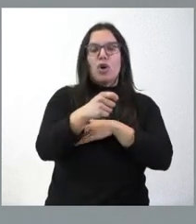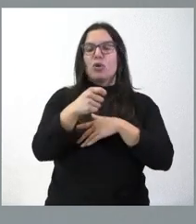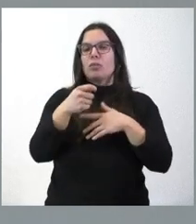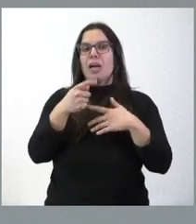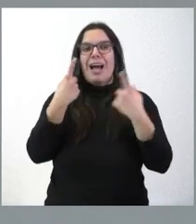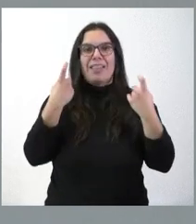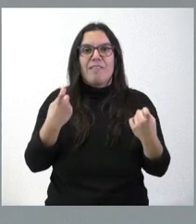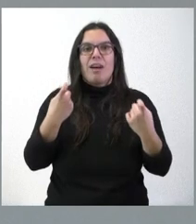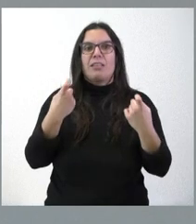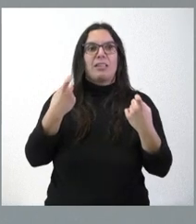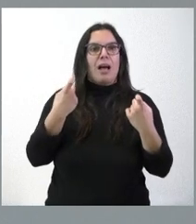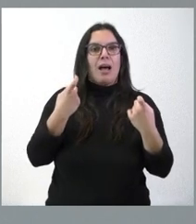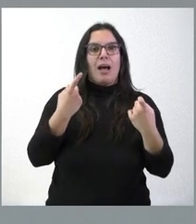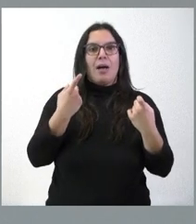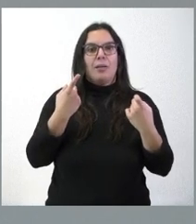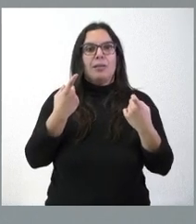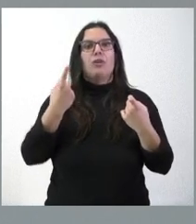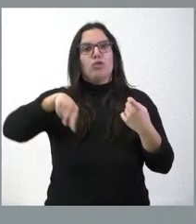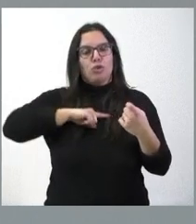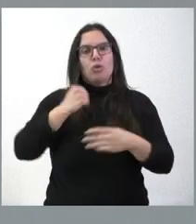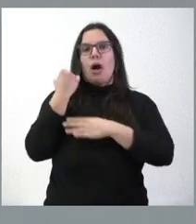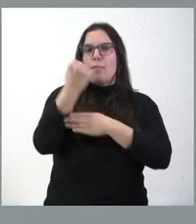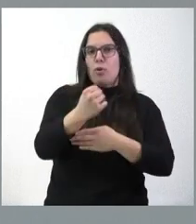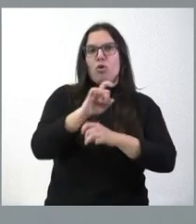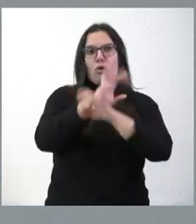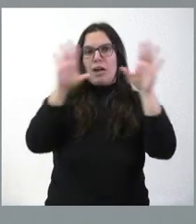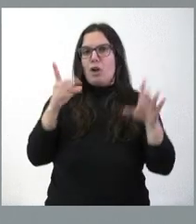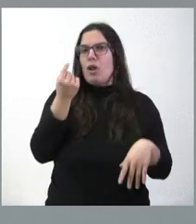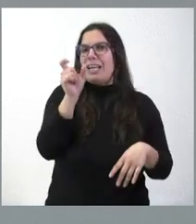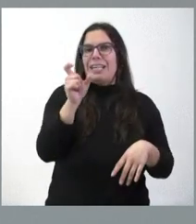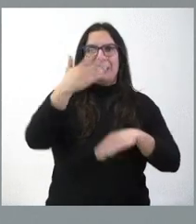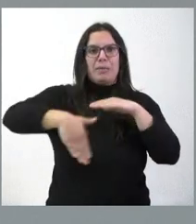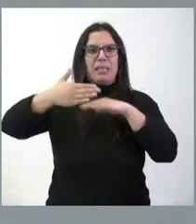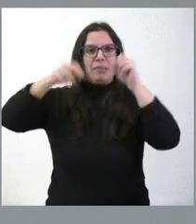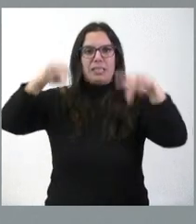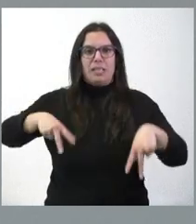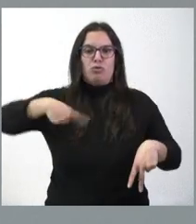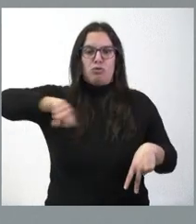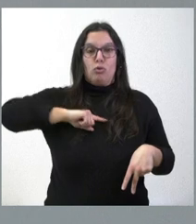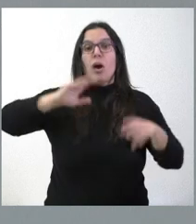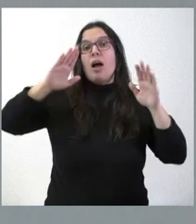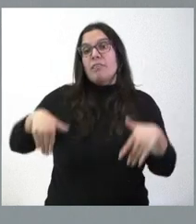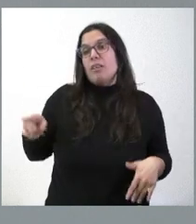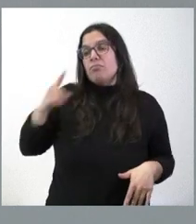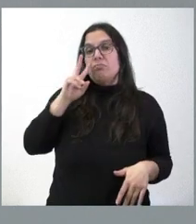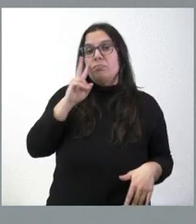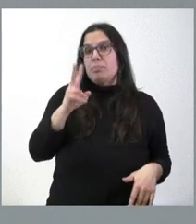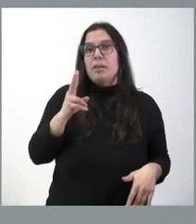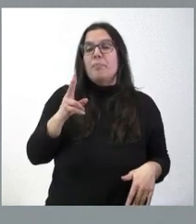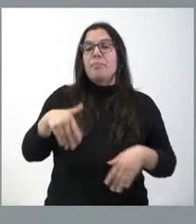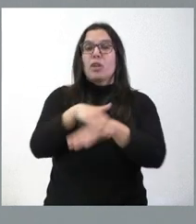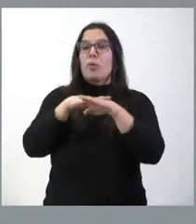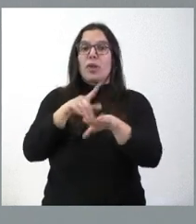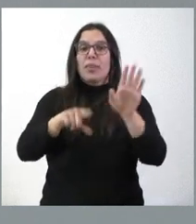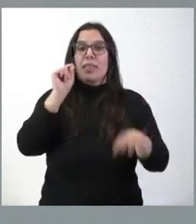cabo estas sedes tendría el apoyo y el respaldo sin límite de cantidad por parte de la Junta de Castilla y León. Finalmente, han visto ustedes que el gobierno ha